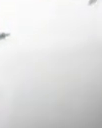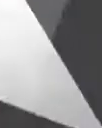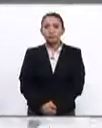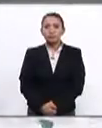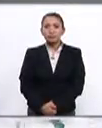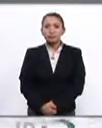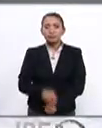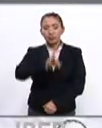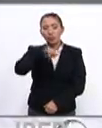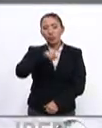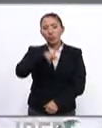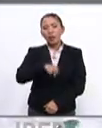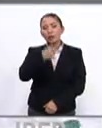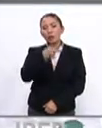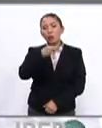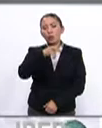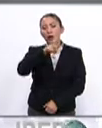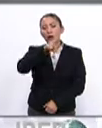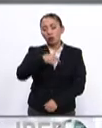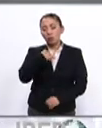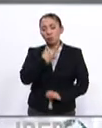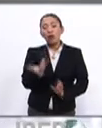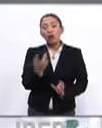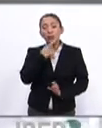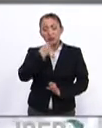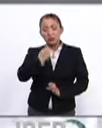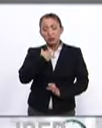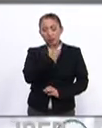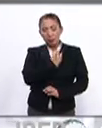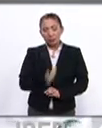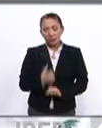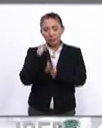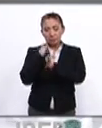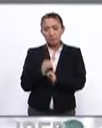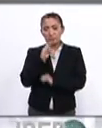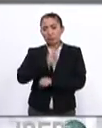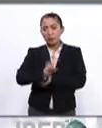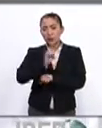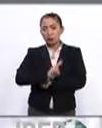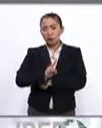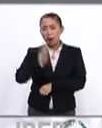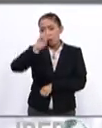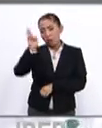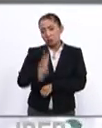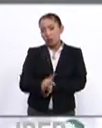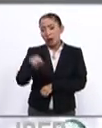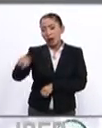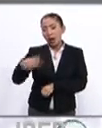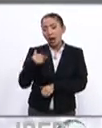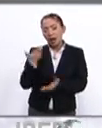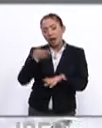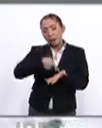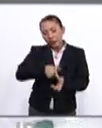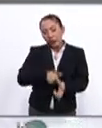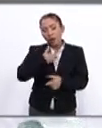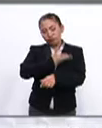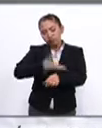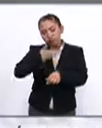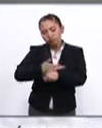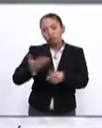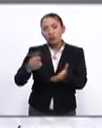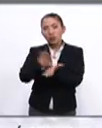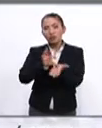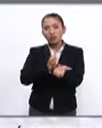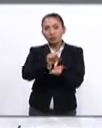Juan Guaidó se ha juramentado como presidente encargado de Venezuela y Venezuela ingresa al camino de la reconstrucción